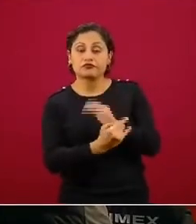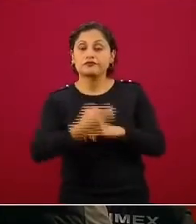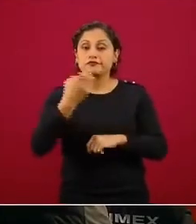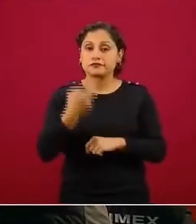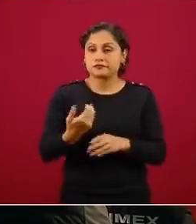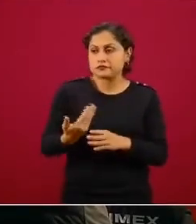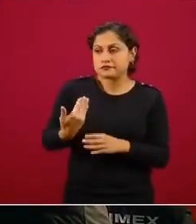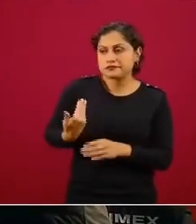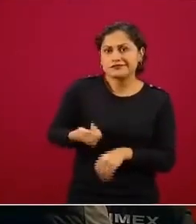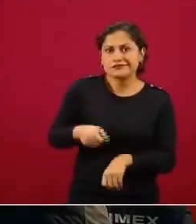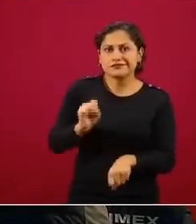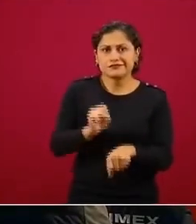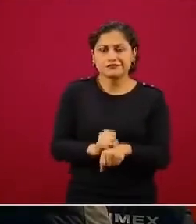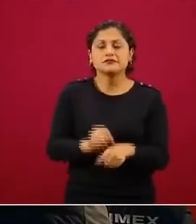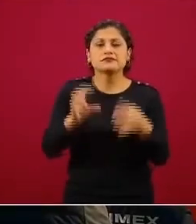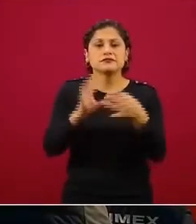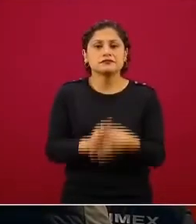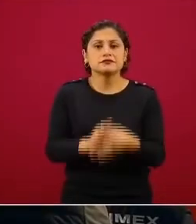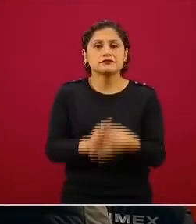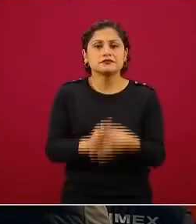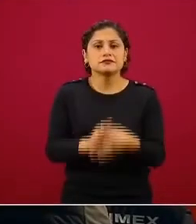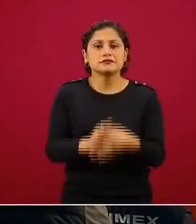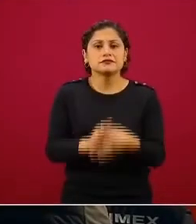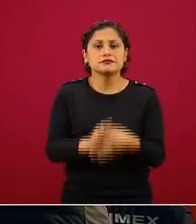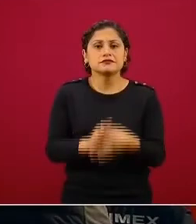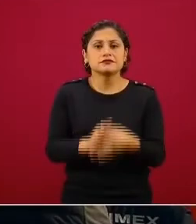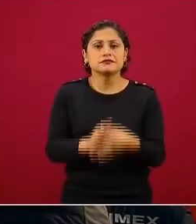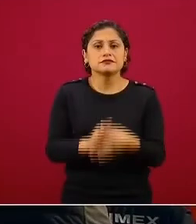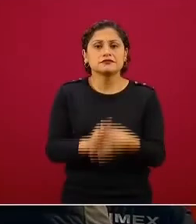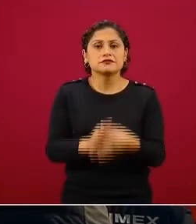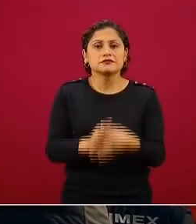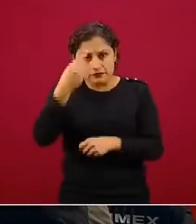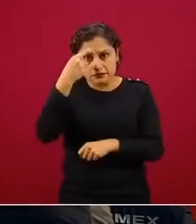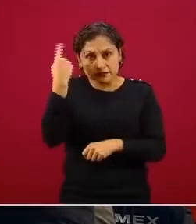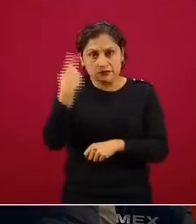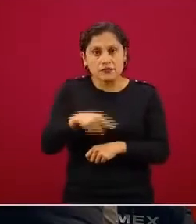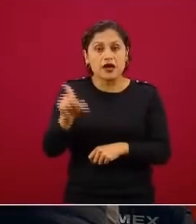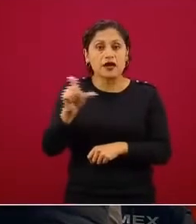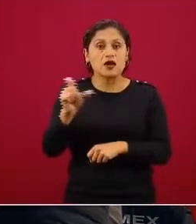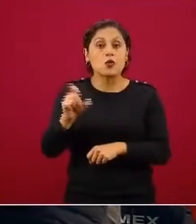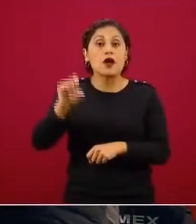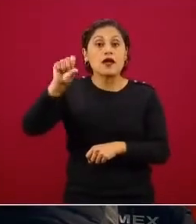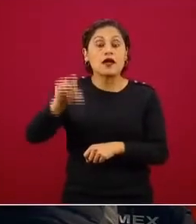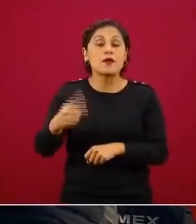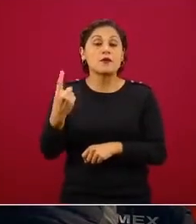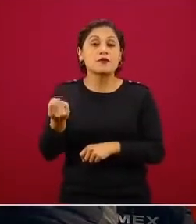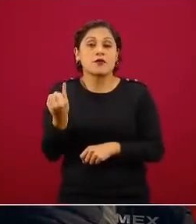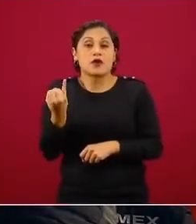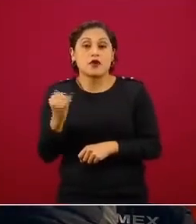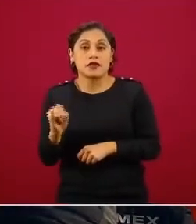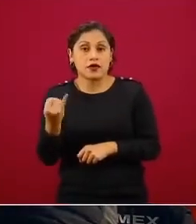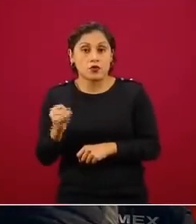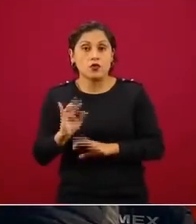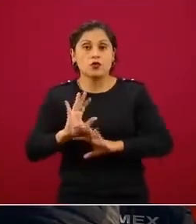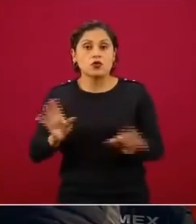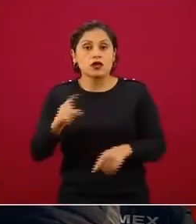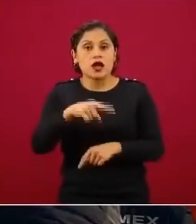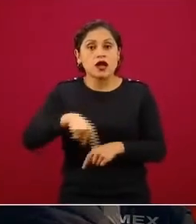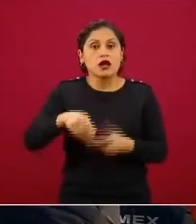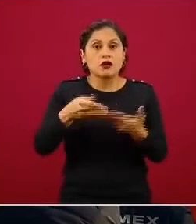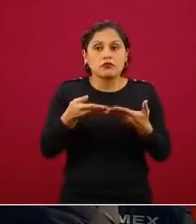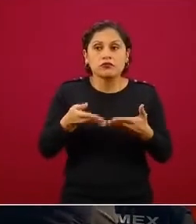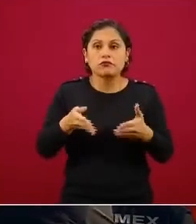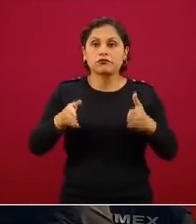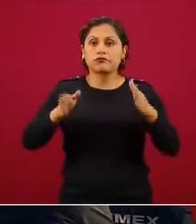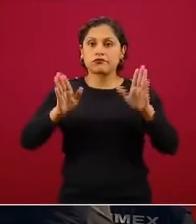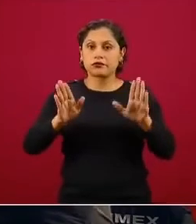manera muy cercana para lograr que ellos, a la hora de la llegada del primero de junio, tuvieran un proceso de